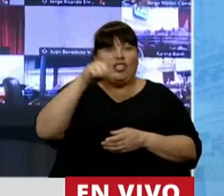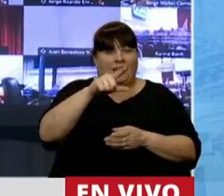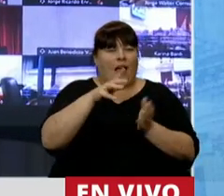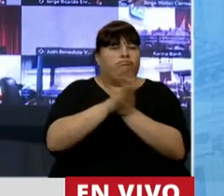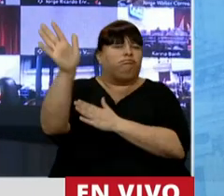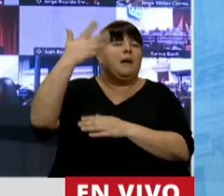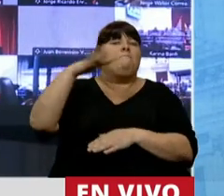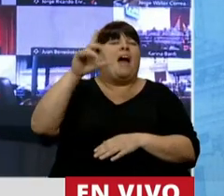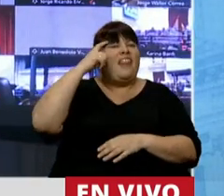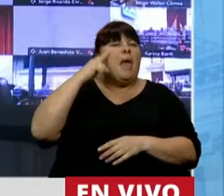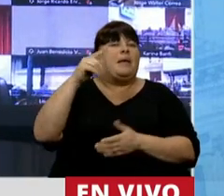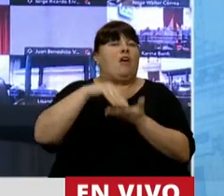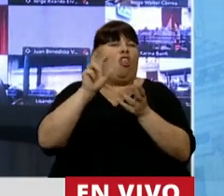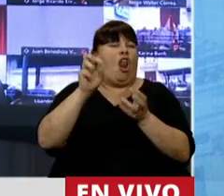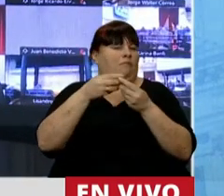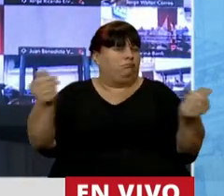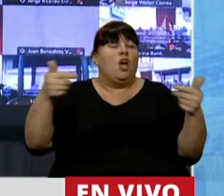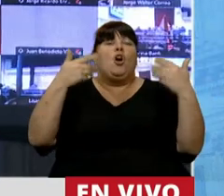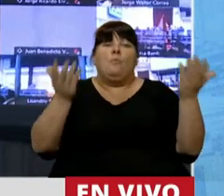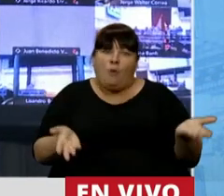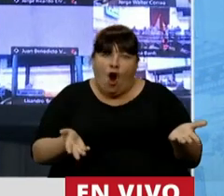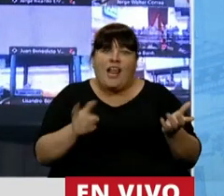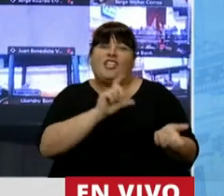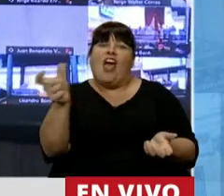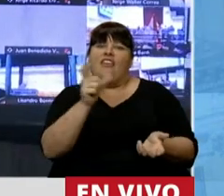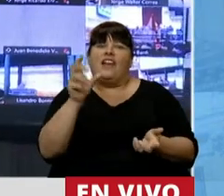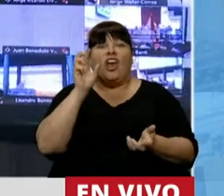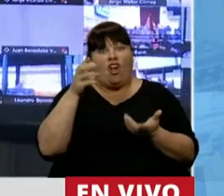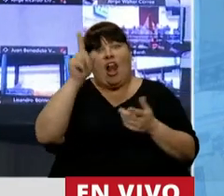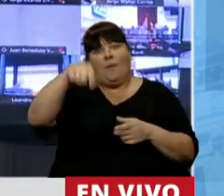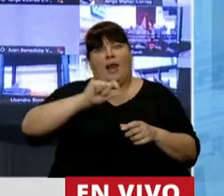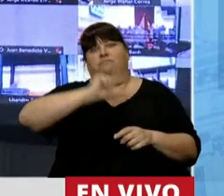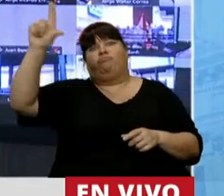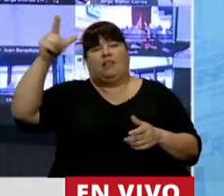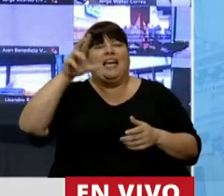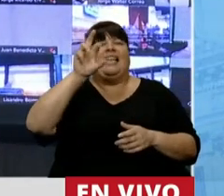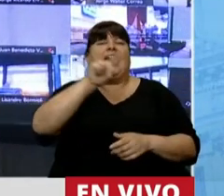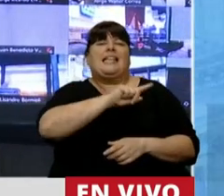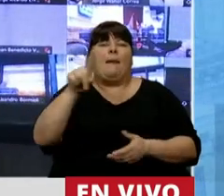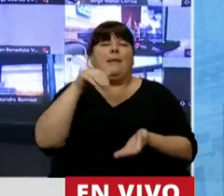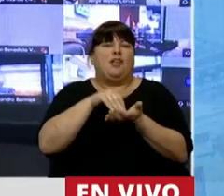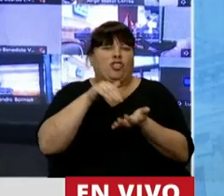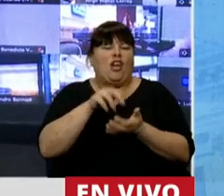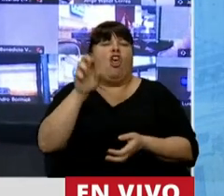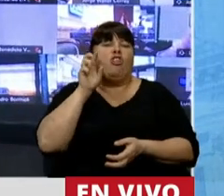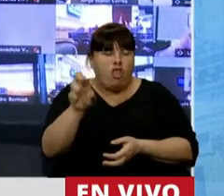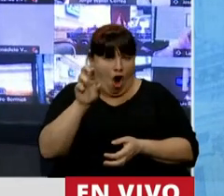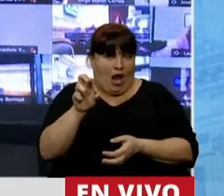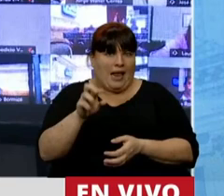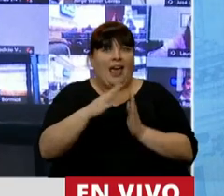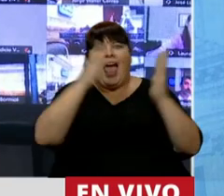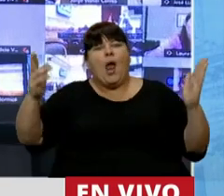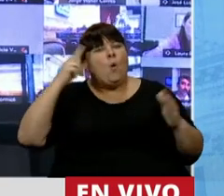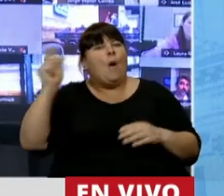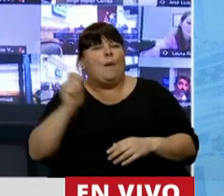se fumaron más de 10.000 millones de dólares, por eso la brecha cambiaria está donde está. Son 30.000 millones de dólares en